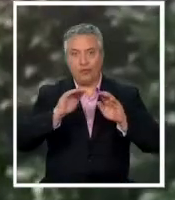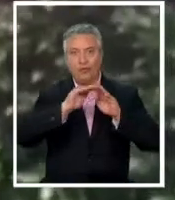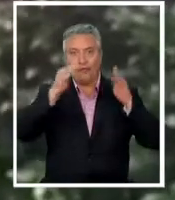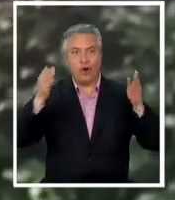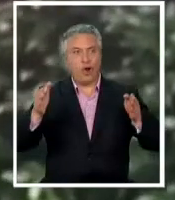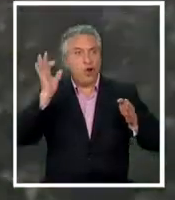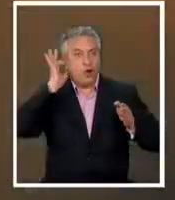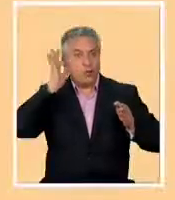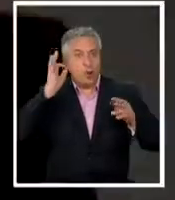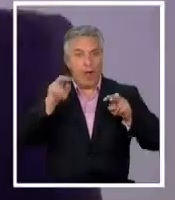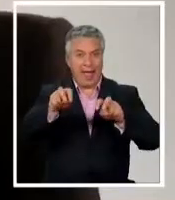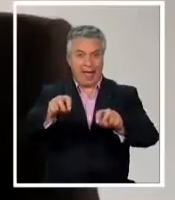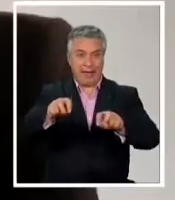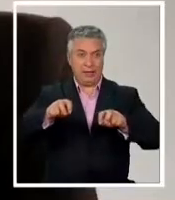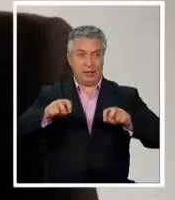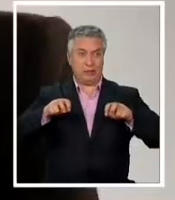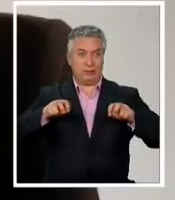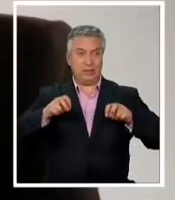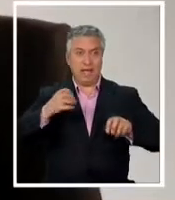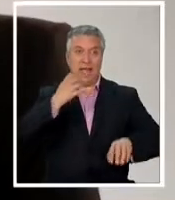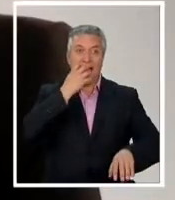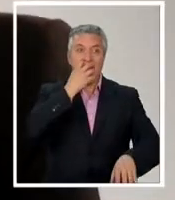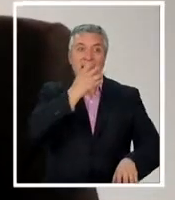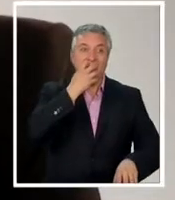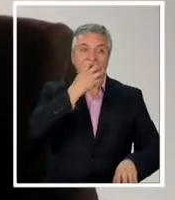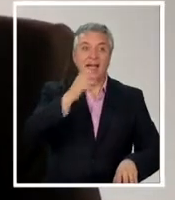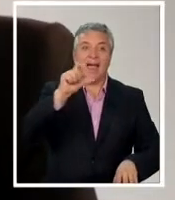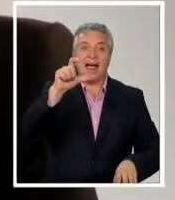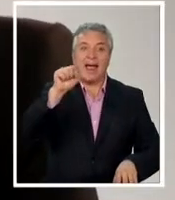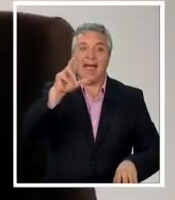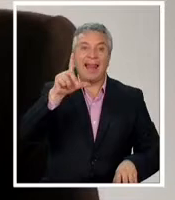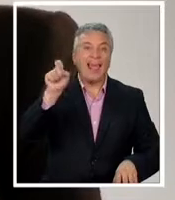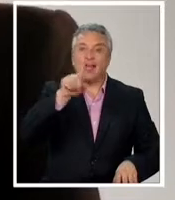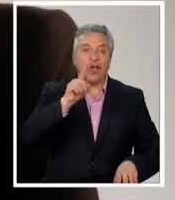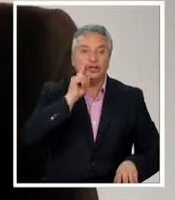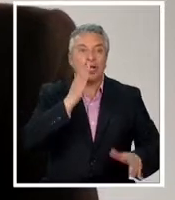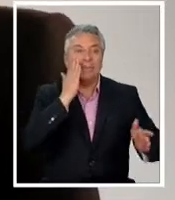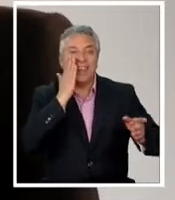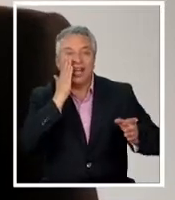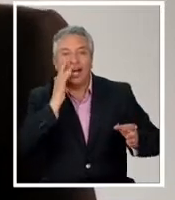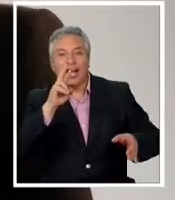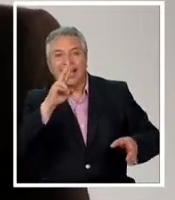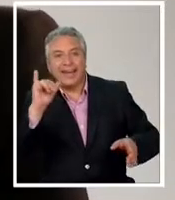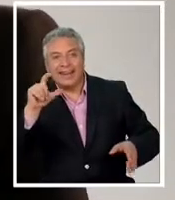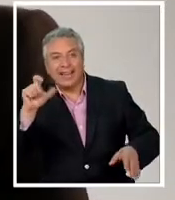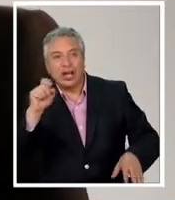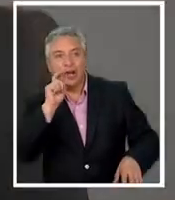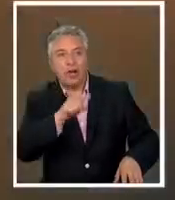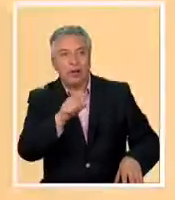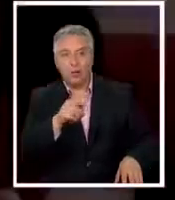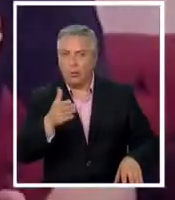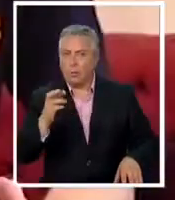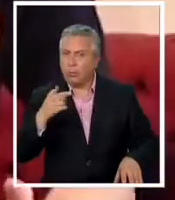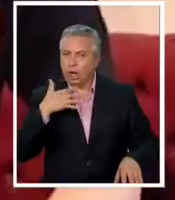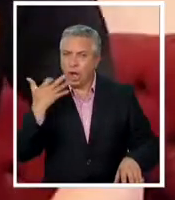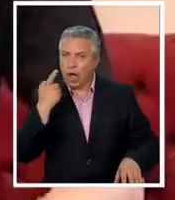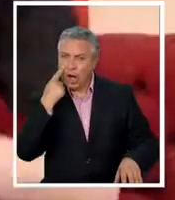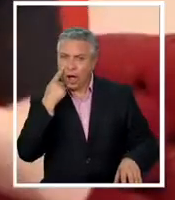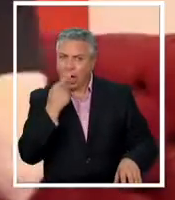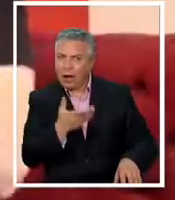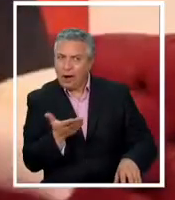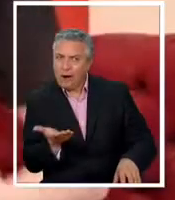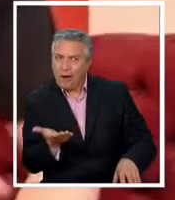lleno de mujeres y gritaban Carlitos mijito rico y yo quedé así como ¿por qué lo conocen? íbamos